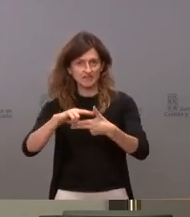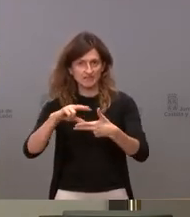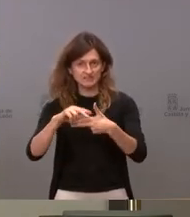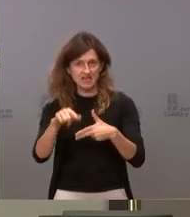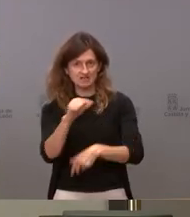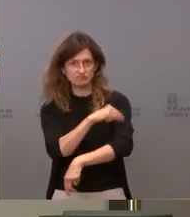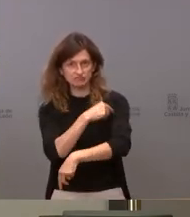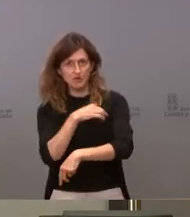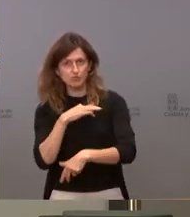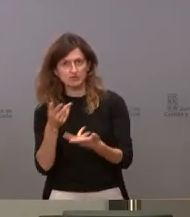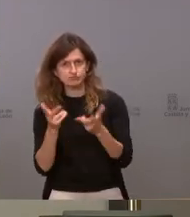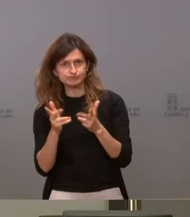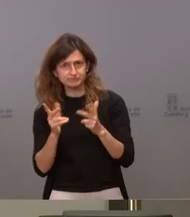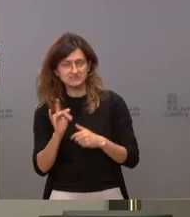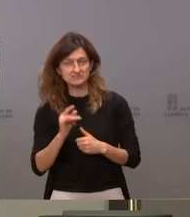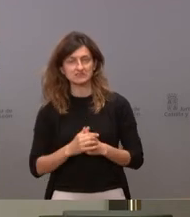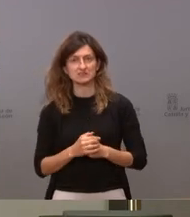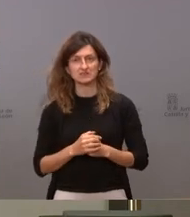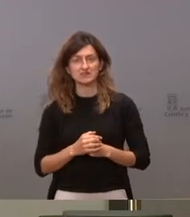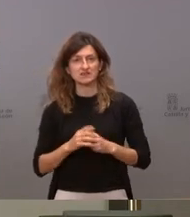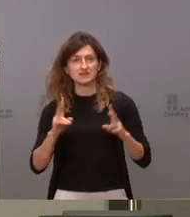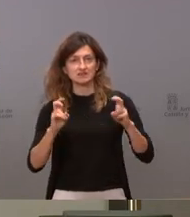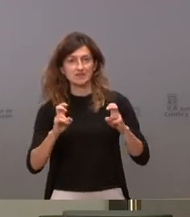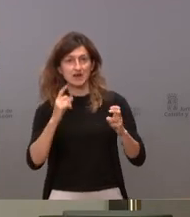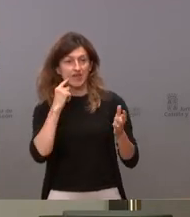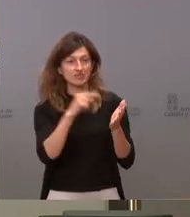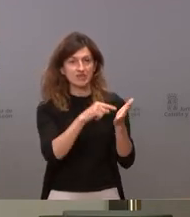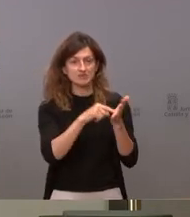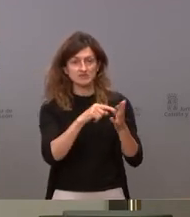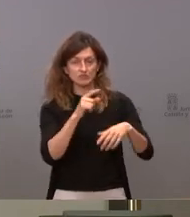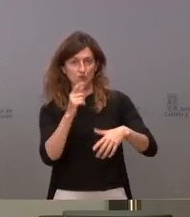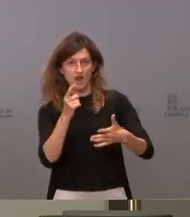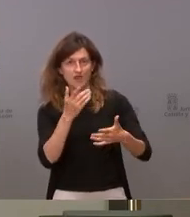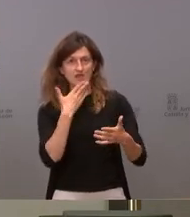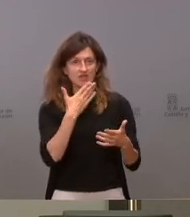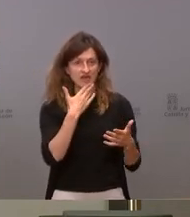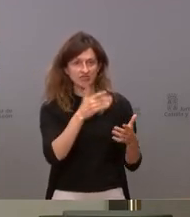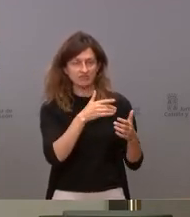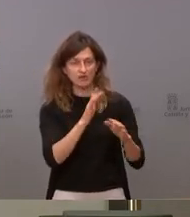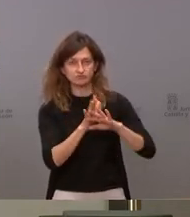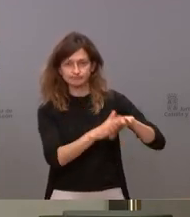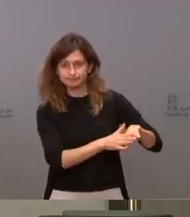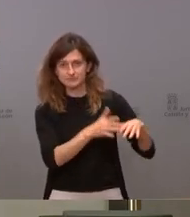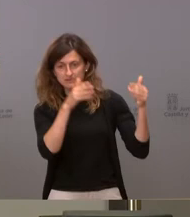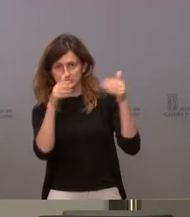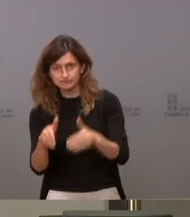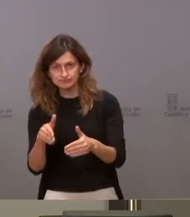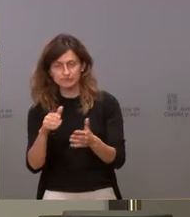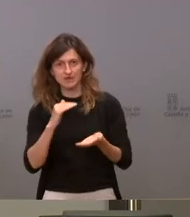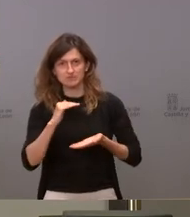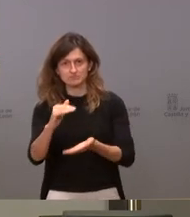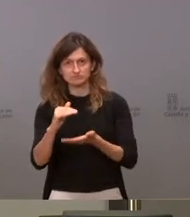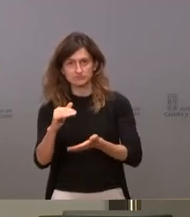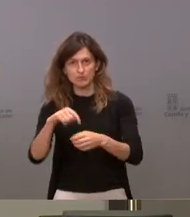empresa saltándose entre comillas el calendario previsto y llevándoles las dosis la vacunación a